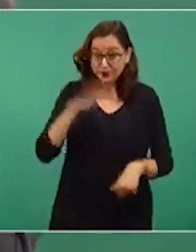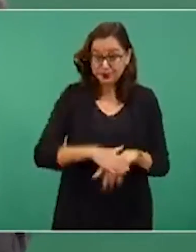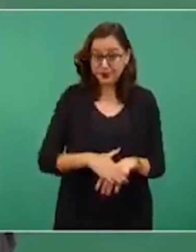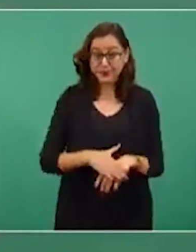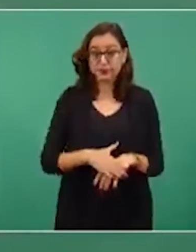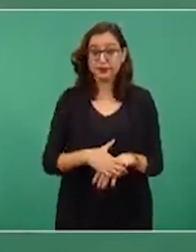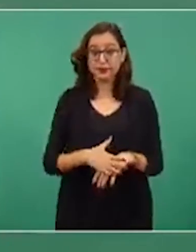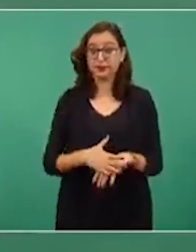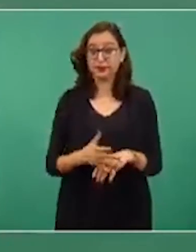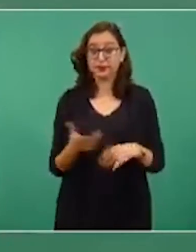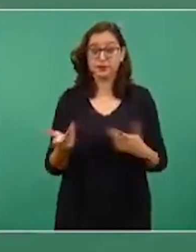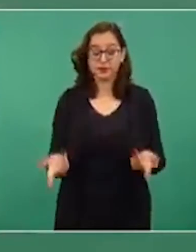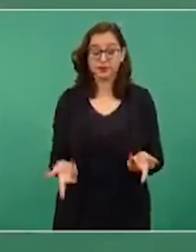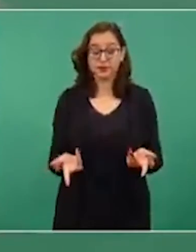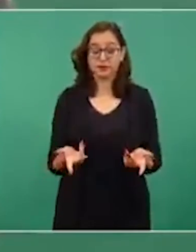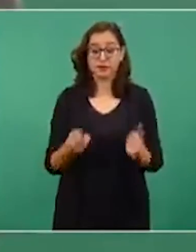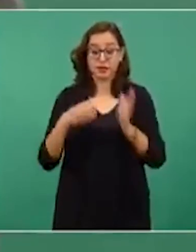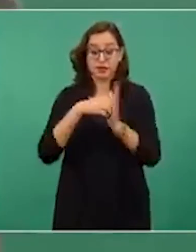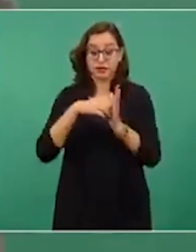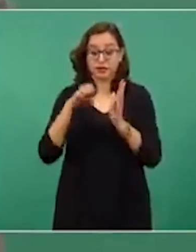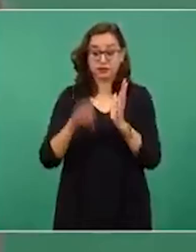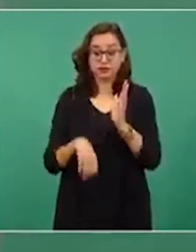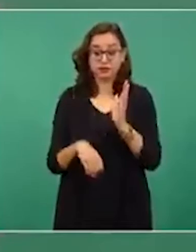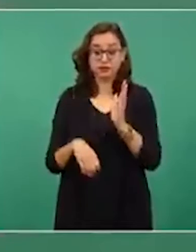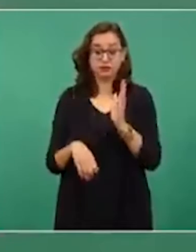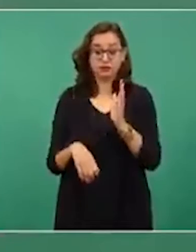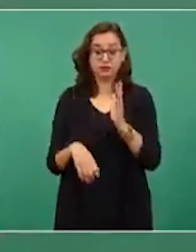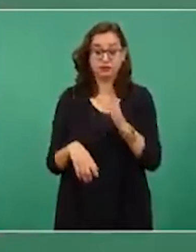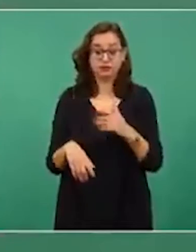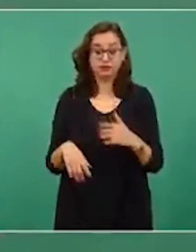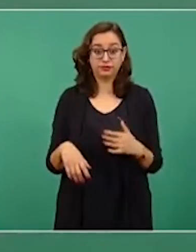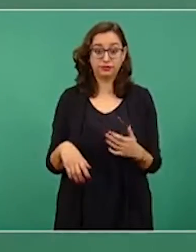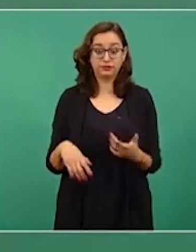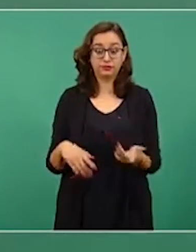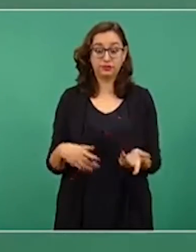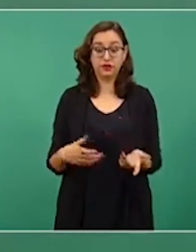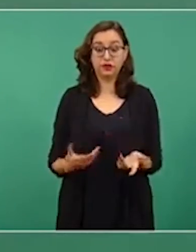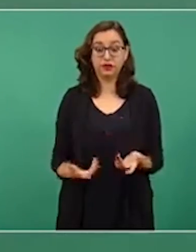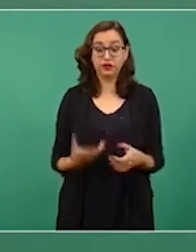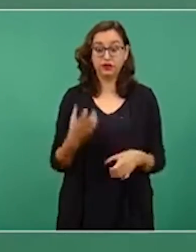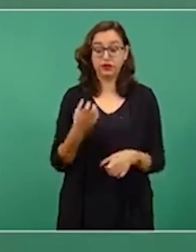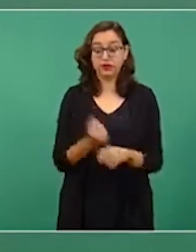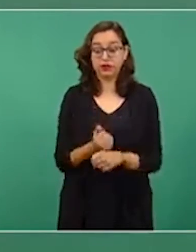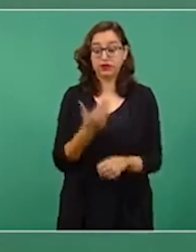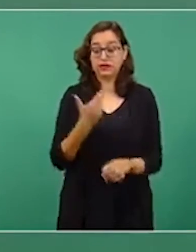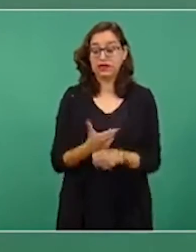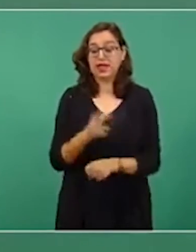de las oficinas que tenía la Secretaría de Economía